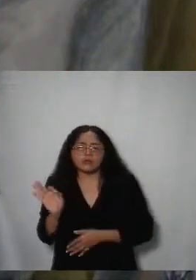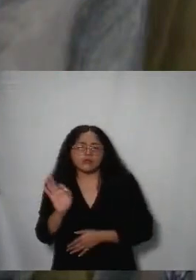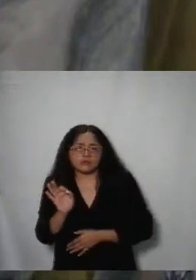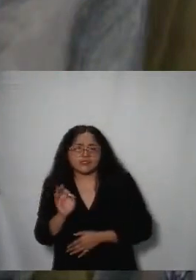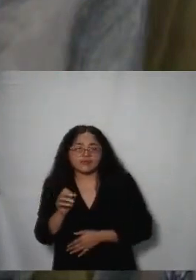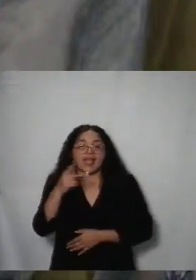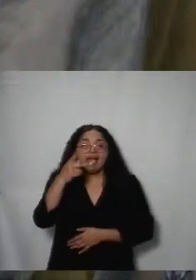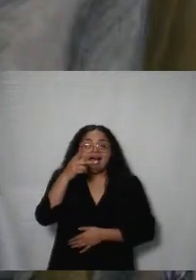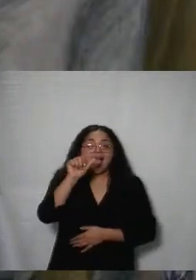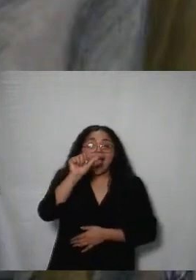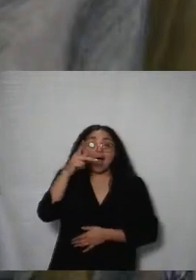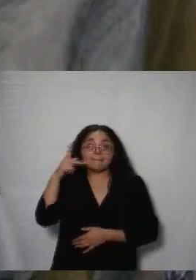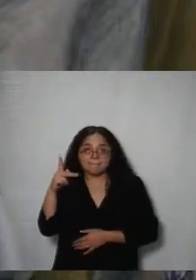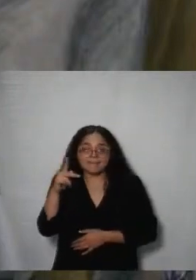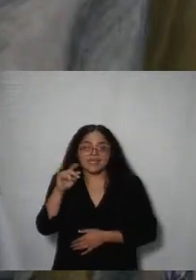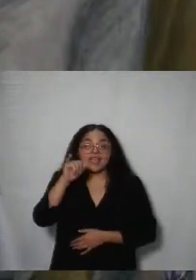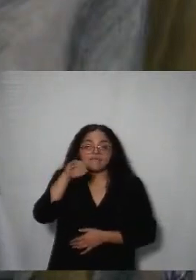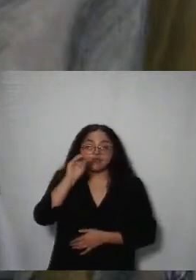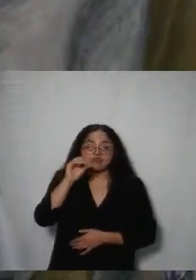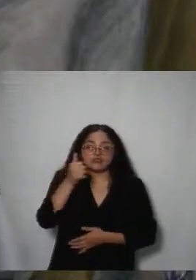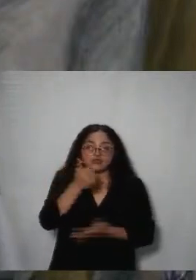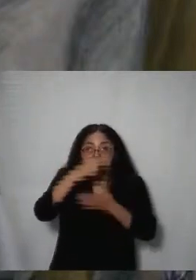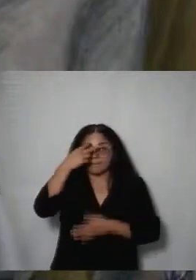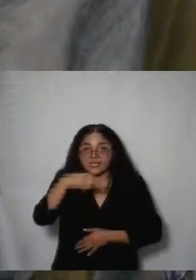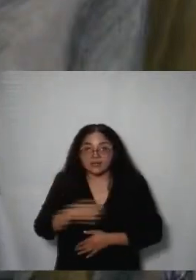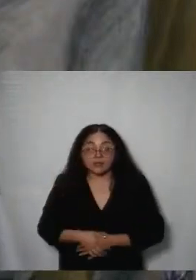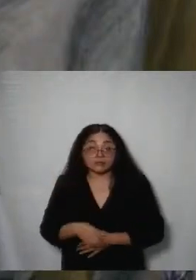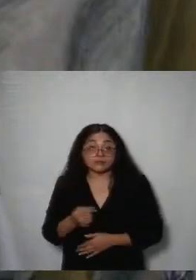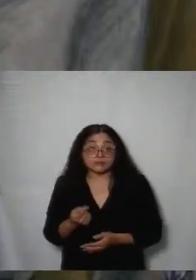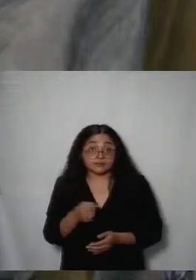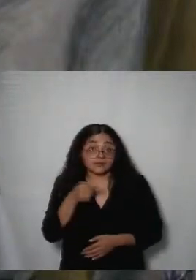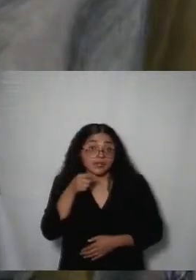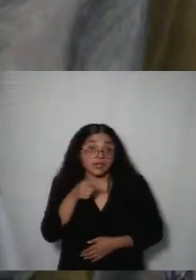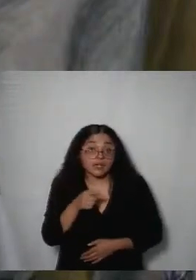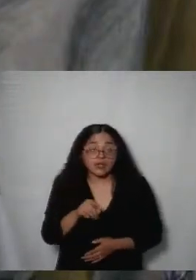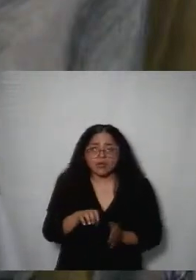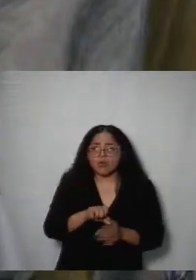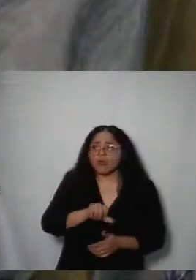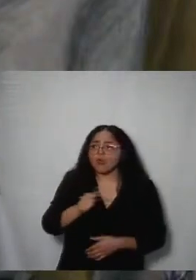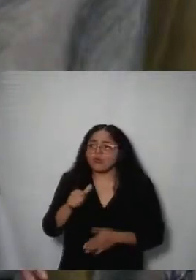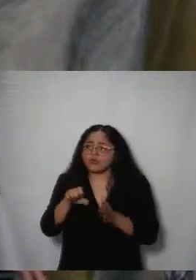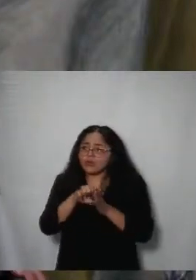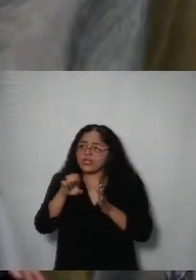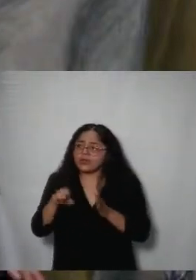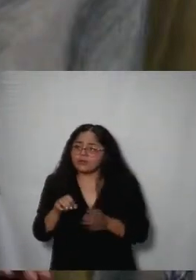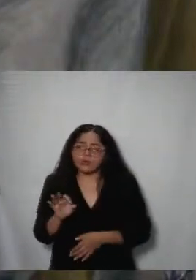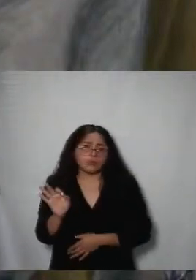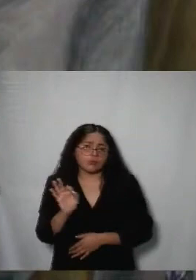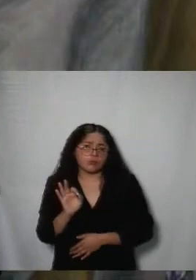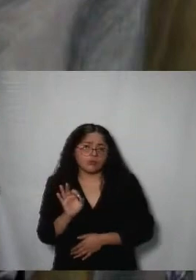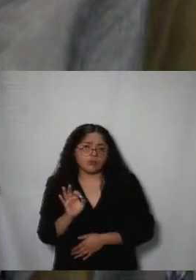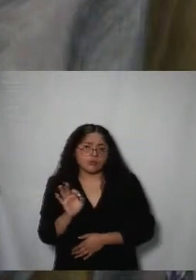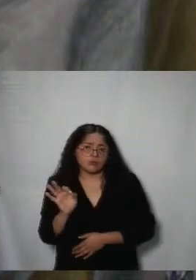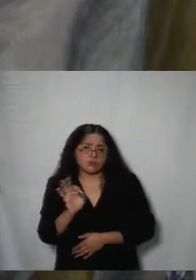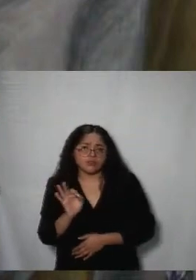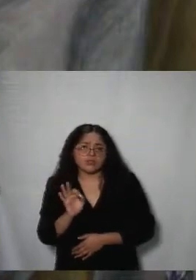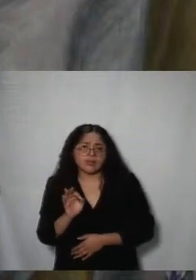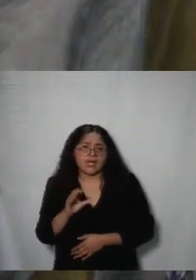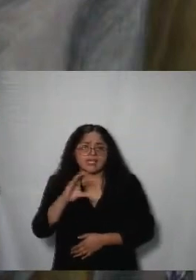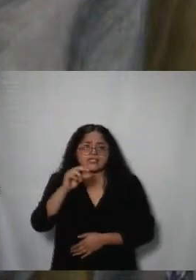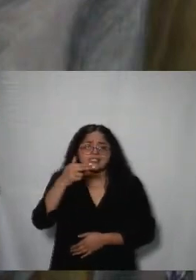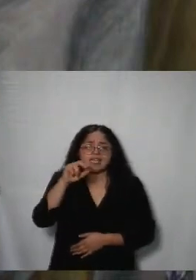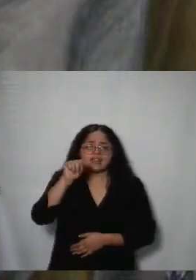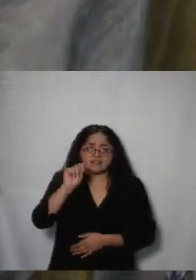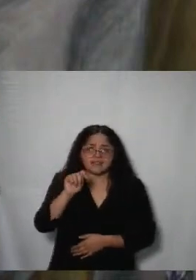méxico fue la app info ciudad de méxico que en su momento lanzó el info de la ciudad de méxico otro ejemplo de transparencia proactiva puede ser el chat de la